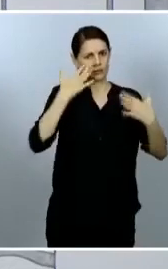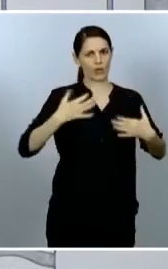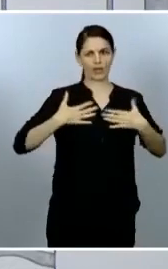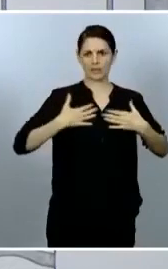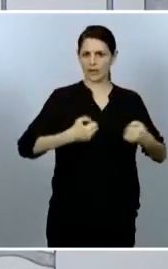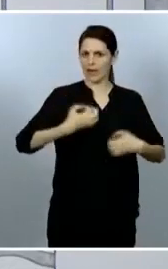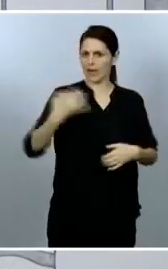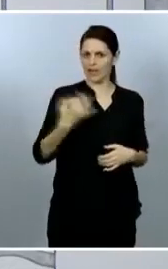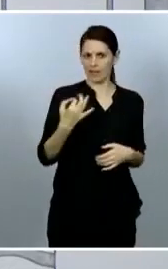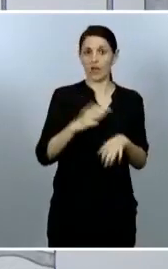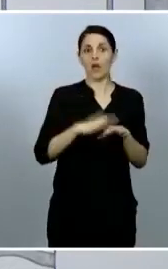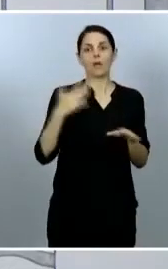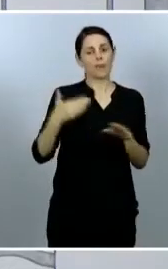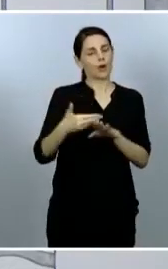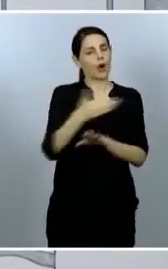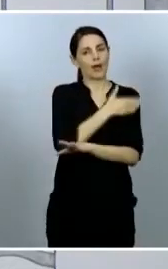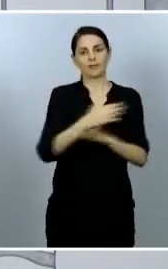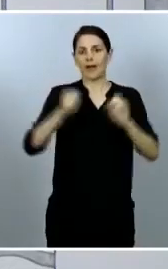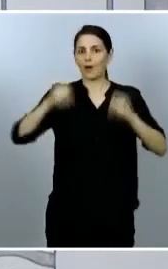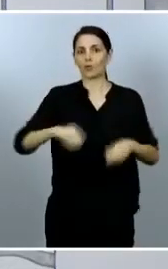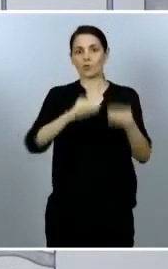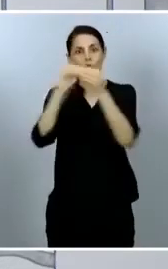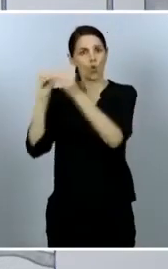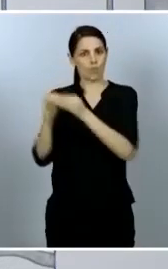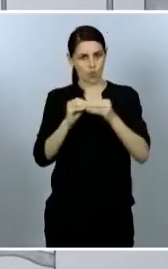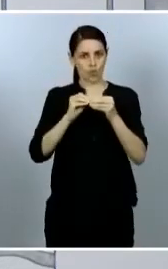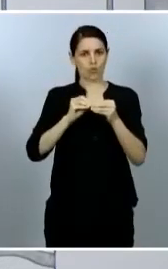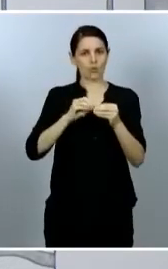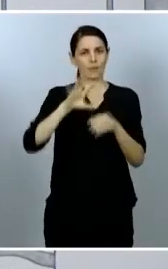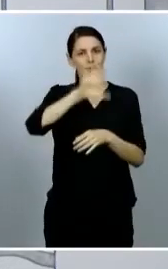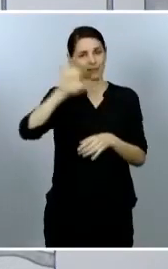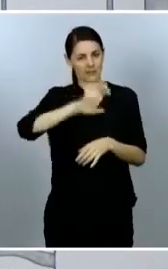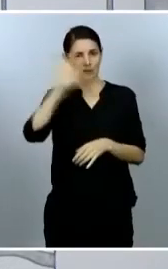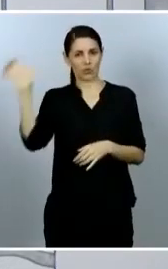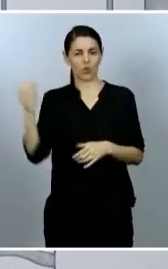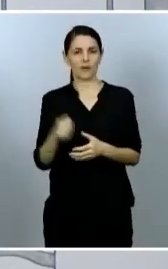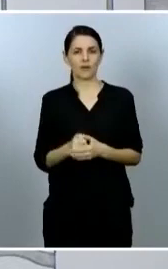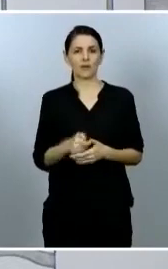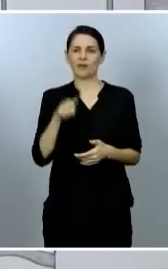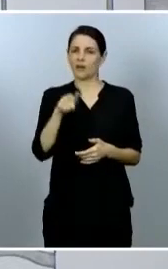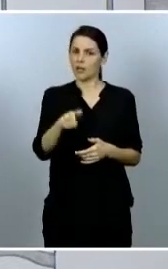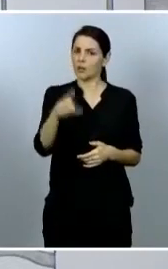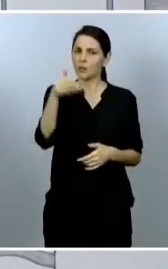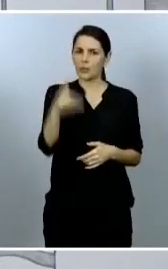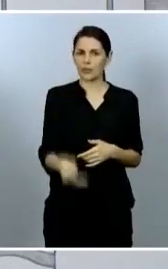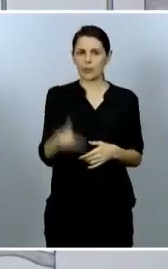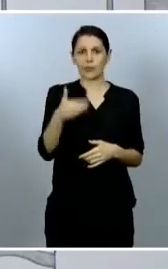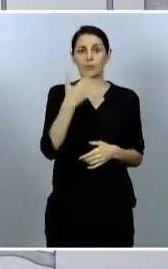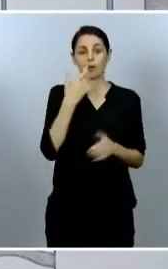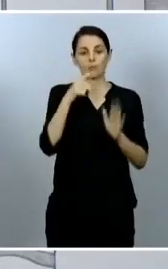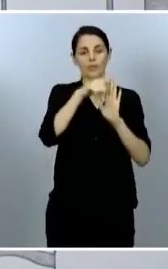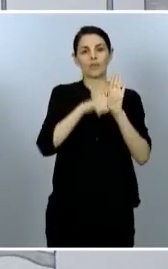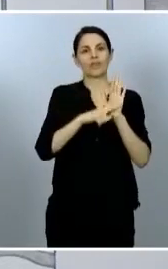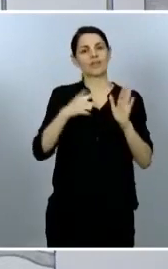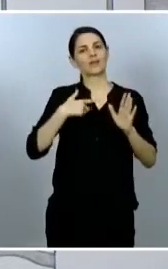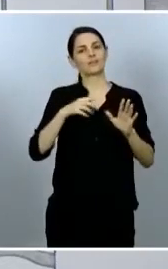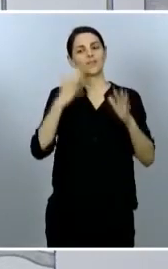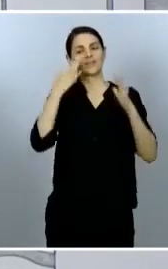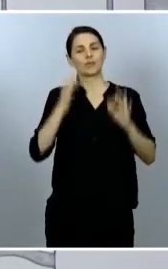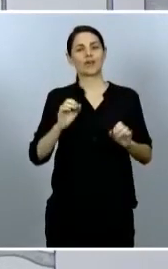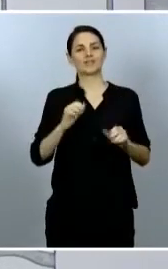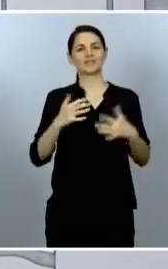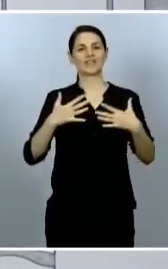por todos. Esto particularmente es relevante en el caso de medidas de seguridad sanitaria en frontera que deberían de ser